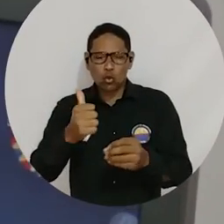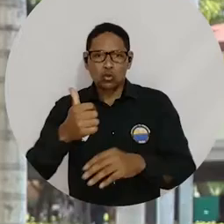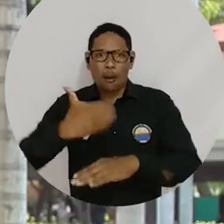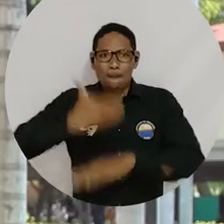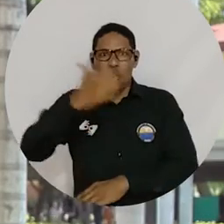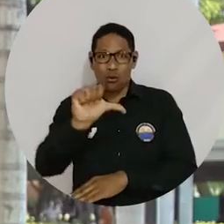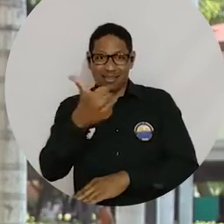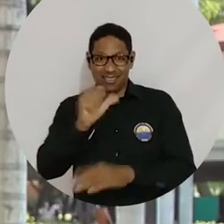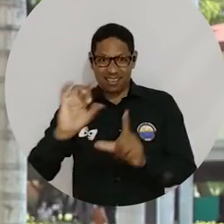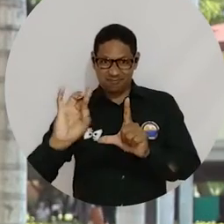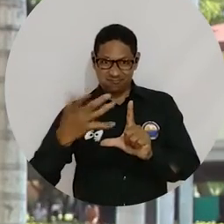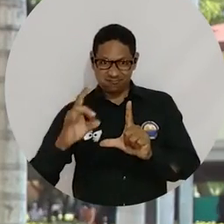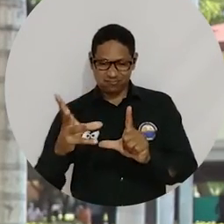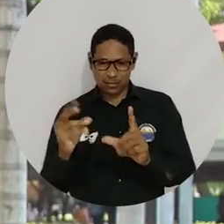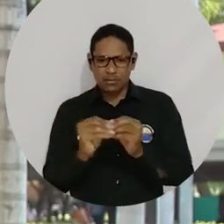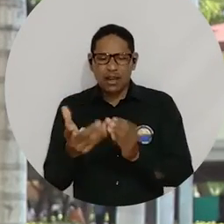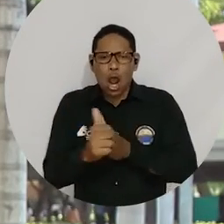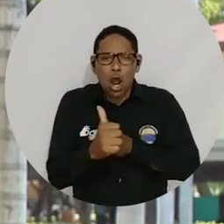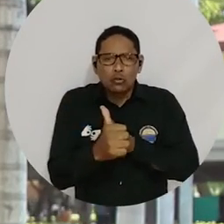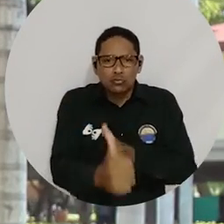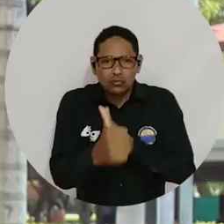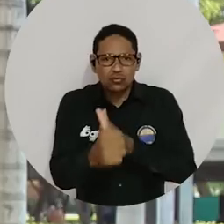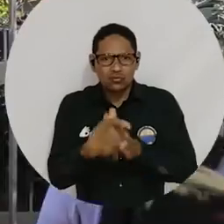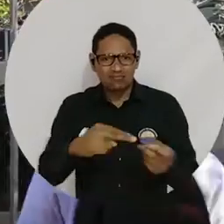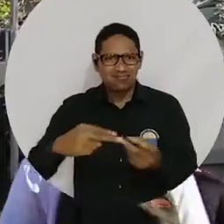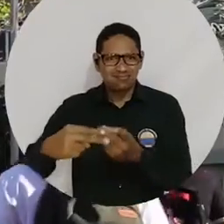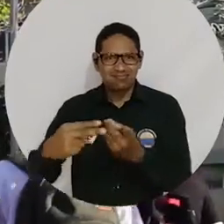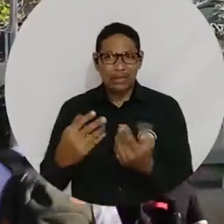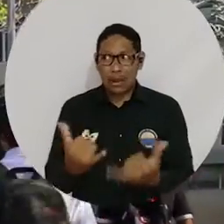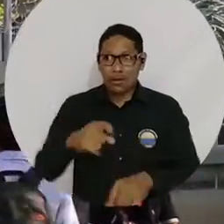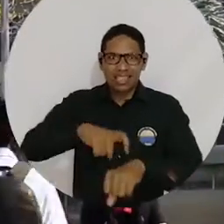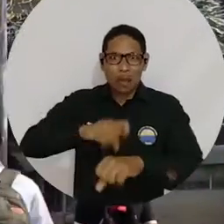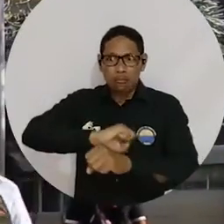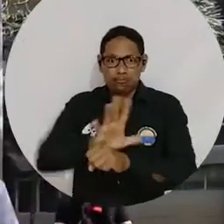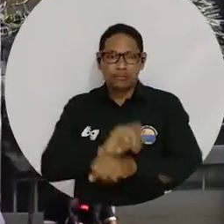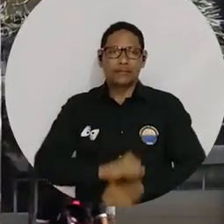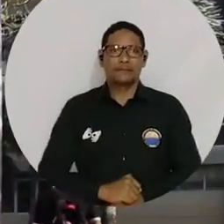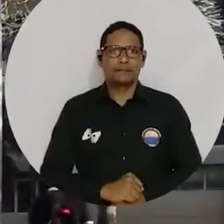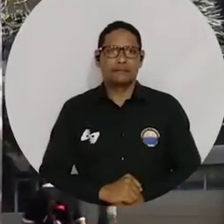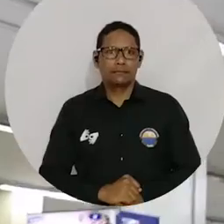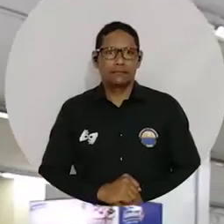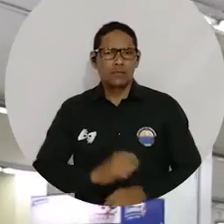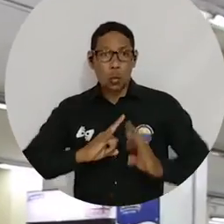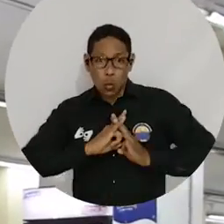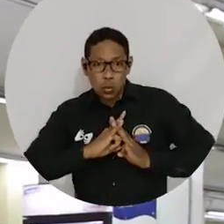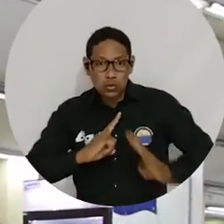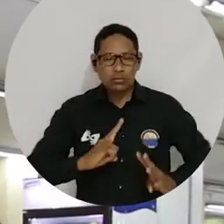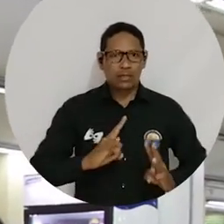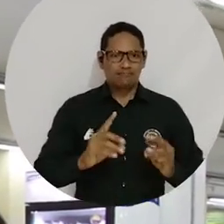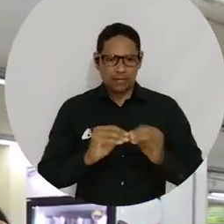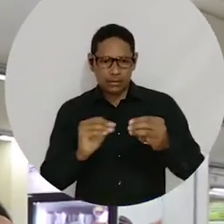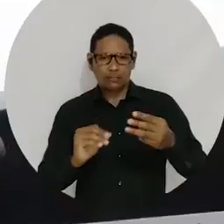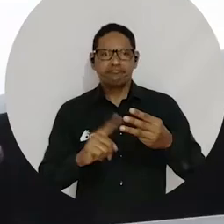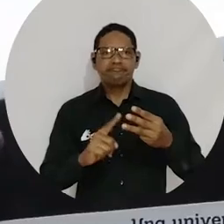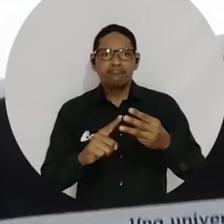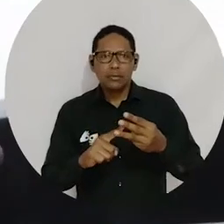sido lo que ha guiado la educación en estos tiempos de pandemia de la universidad. Dentro de las acciones de Unimagdalena también se destacó la creación